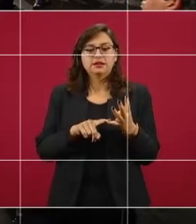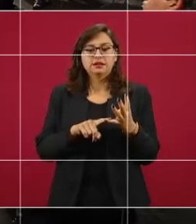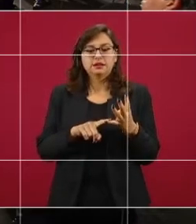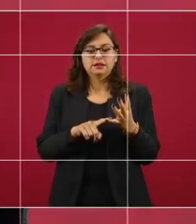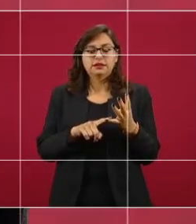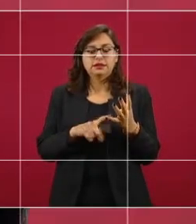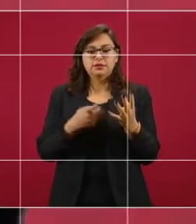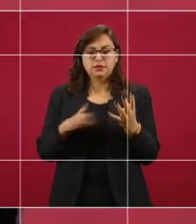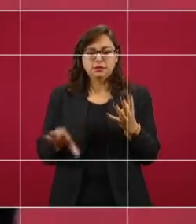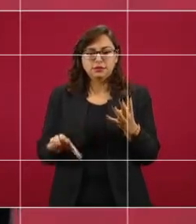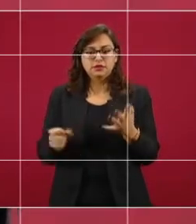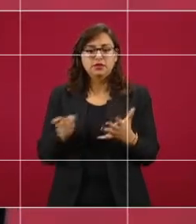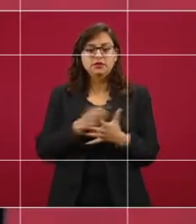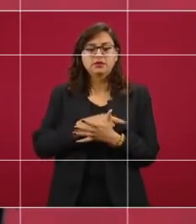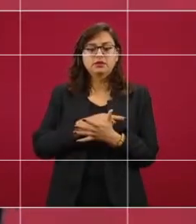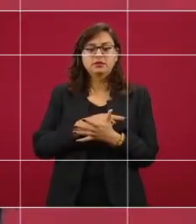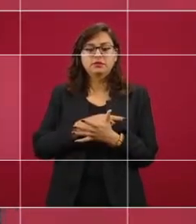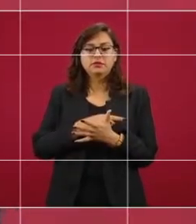Protección Civil.